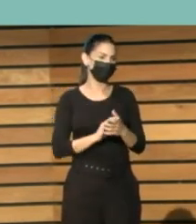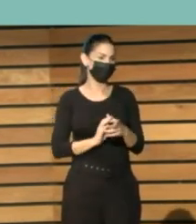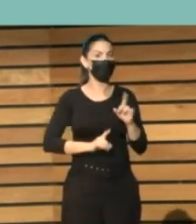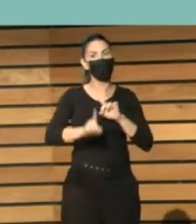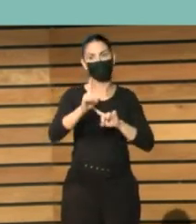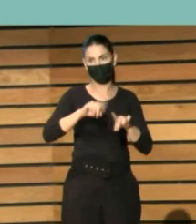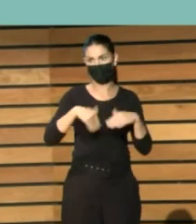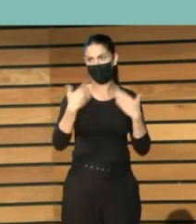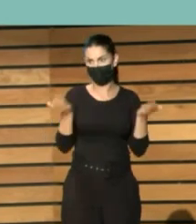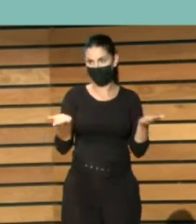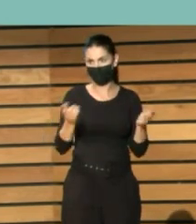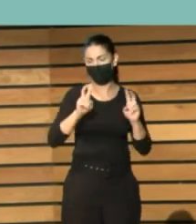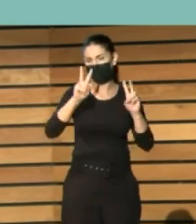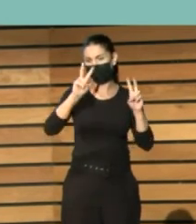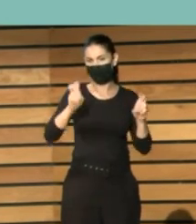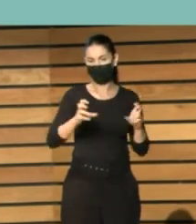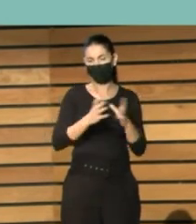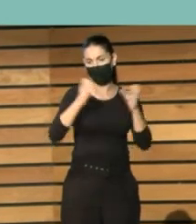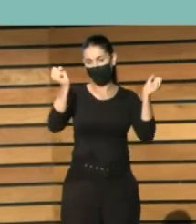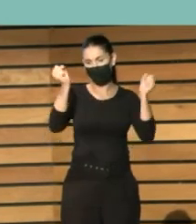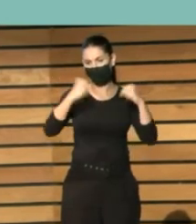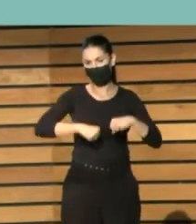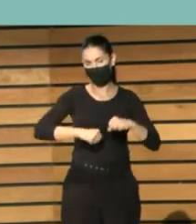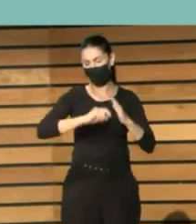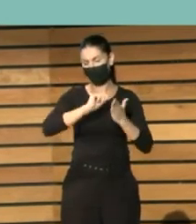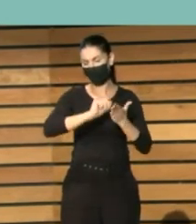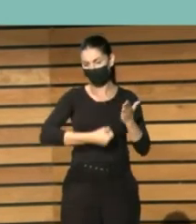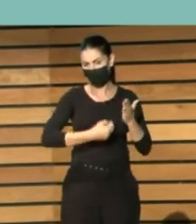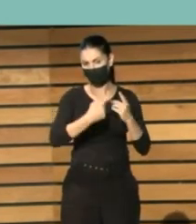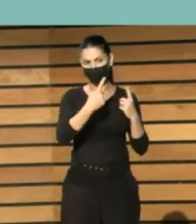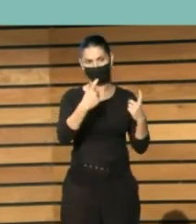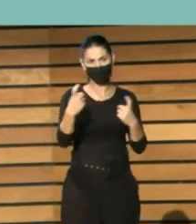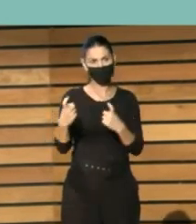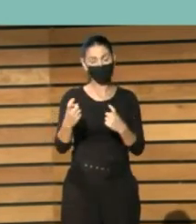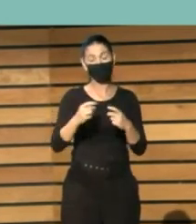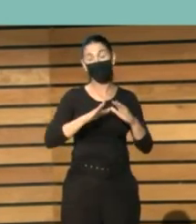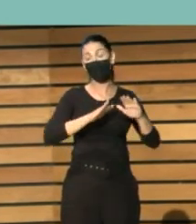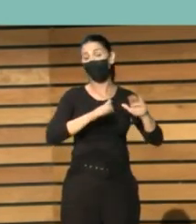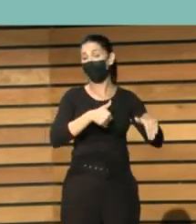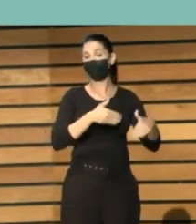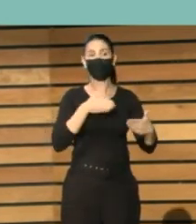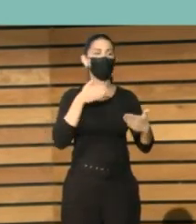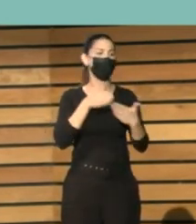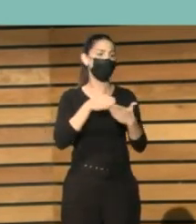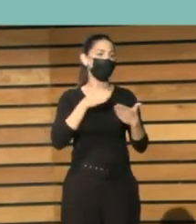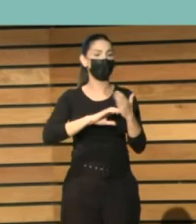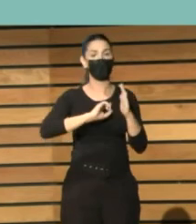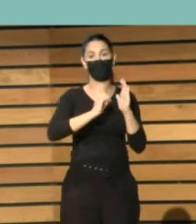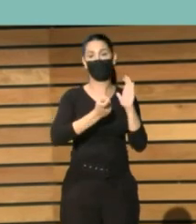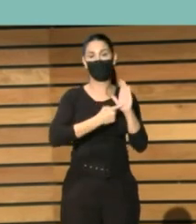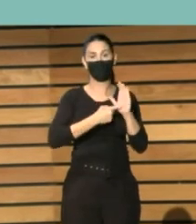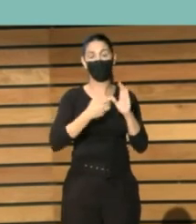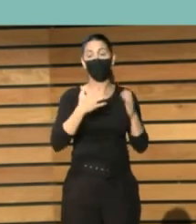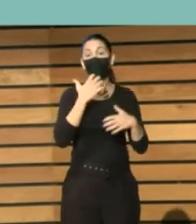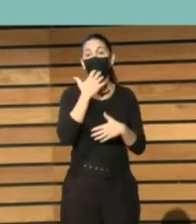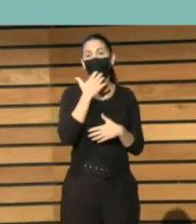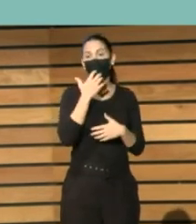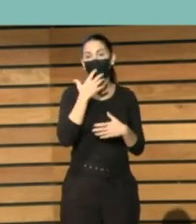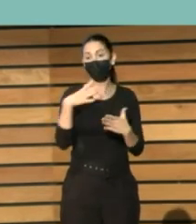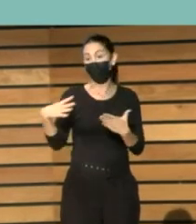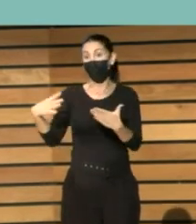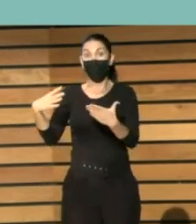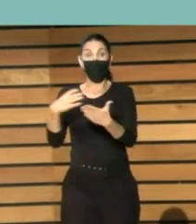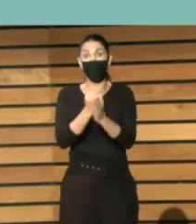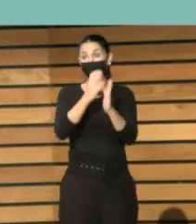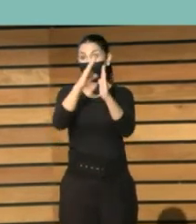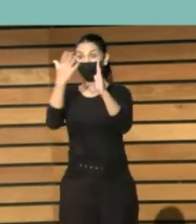Hay que firmar convenios en ocasiones. Y, por último, hay obstáculos legales. No se puede digitalizar todo, o mejor dicho, se puede